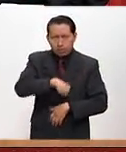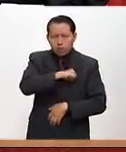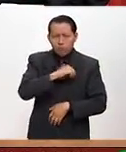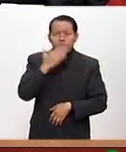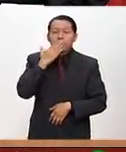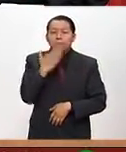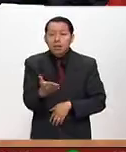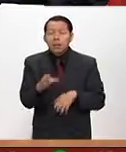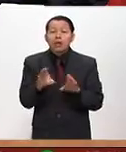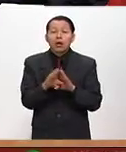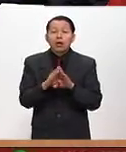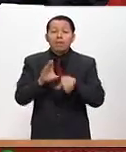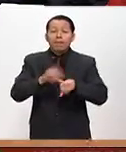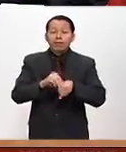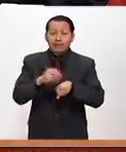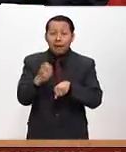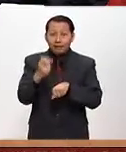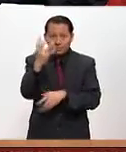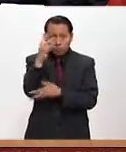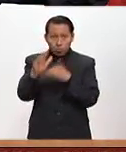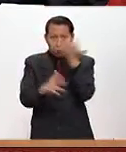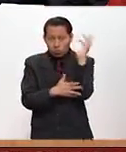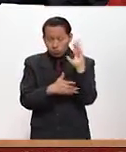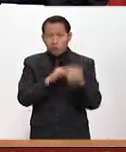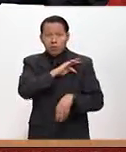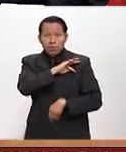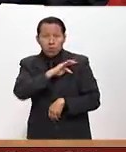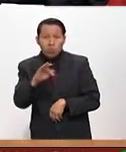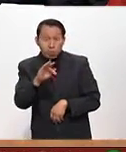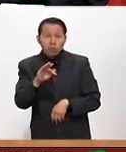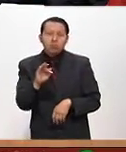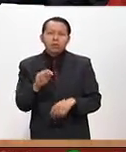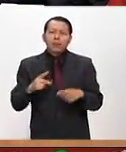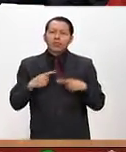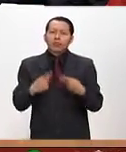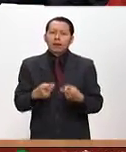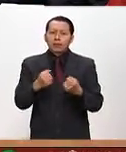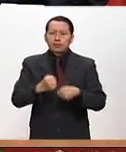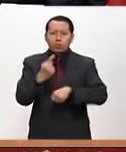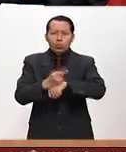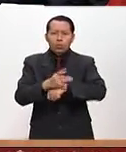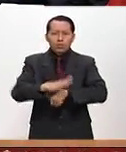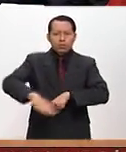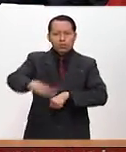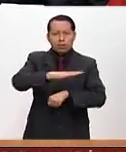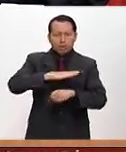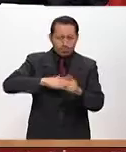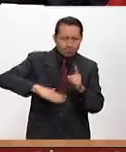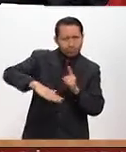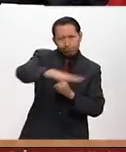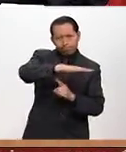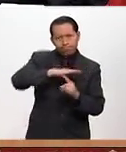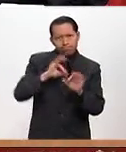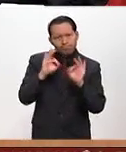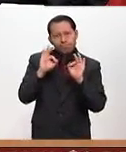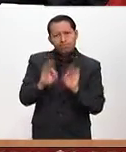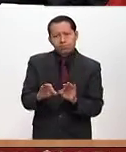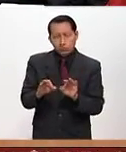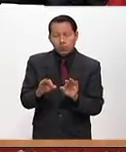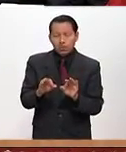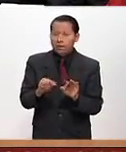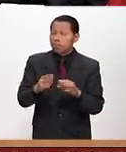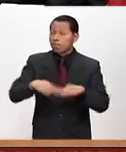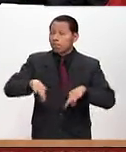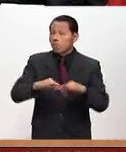permite que ese bosque transmita esa seguridad ambiental, hacemos nuestra parte. Los